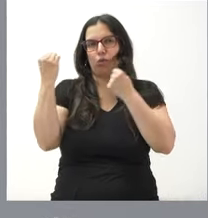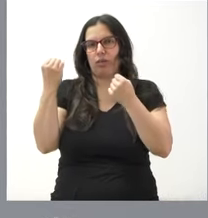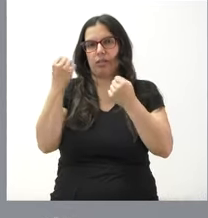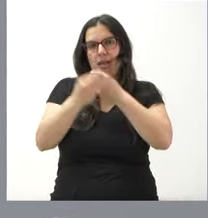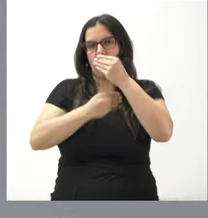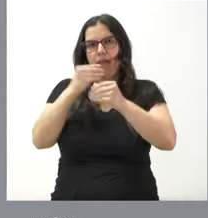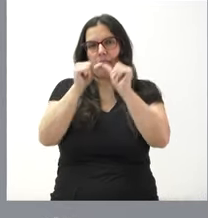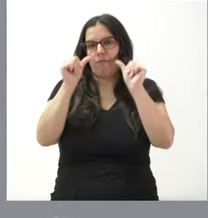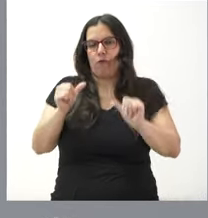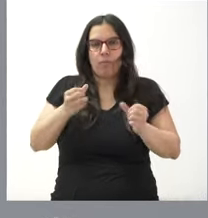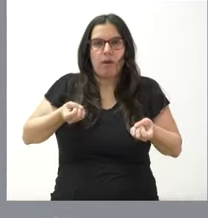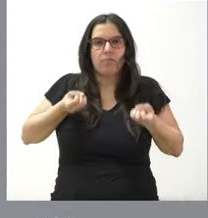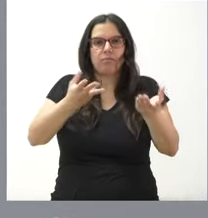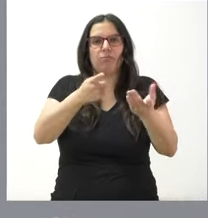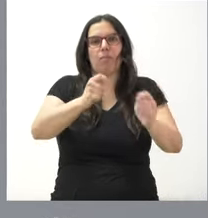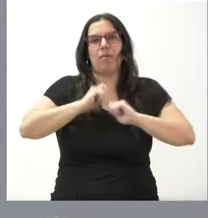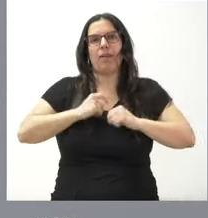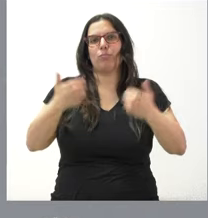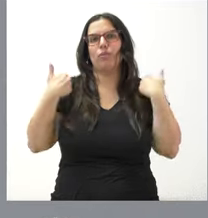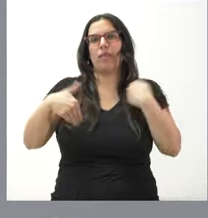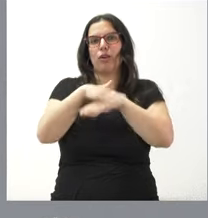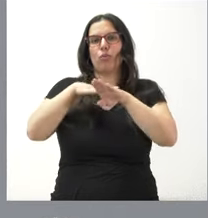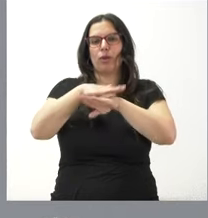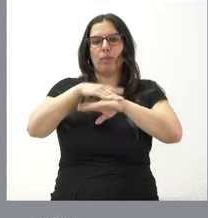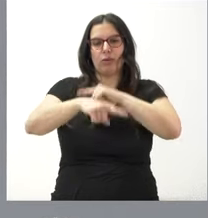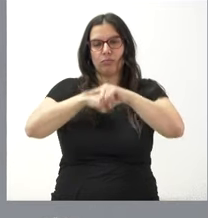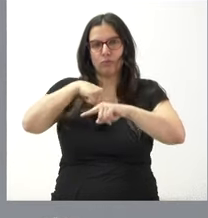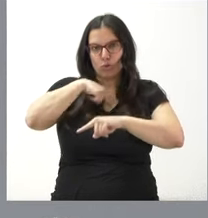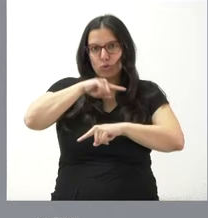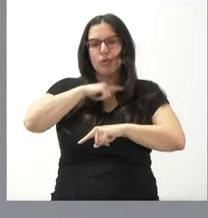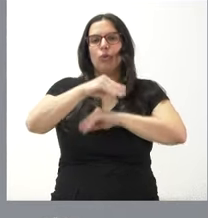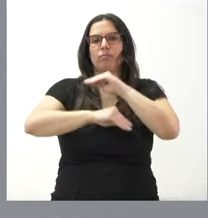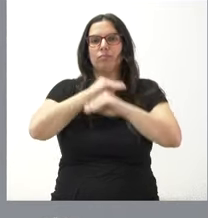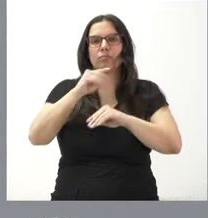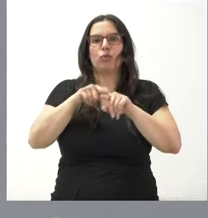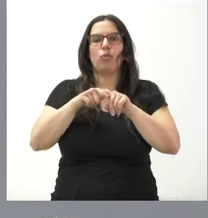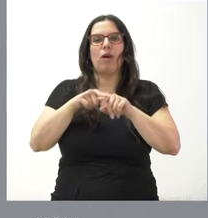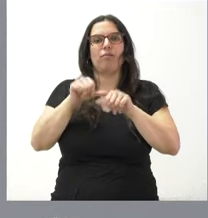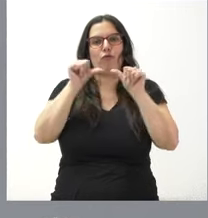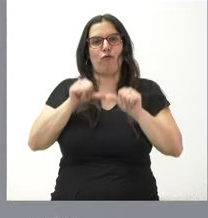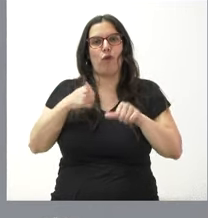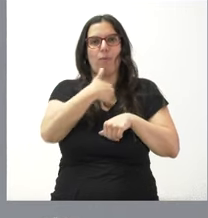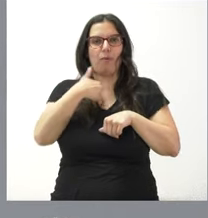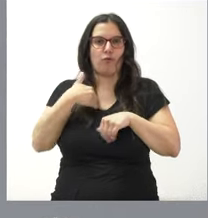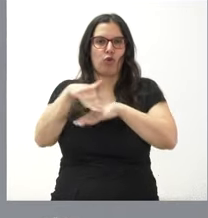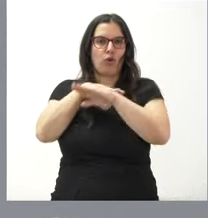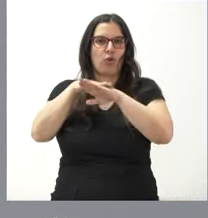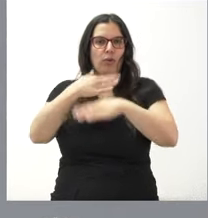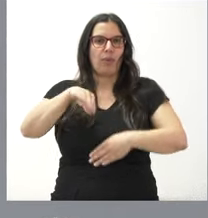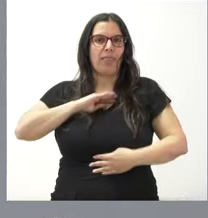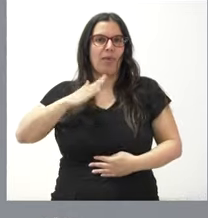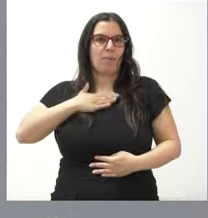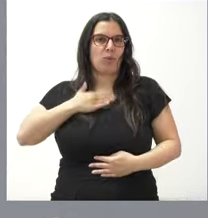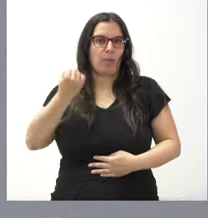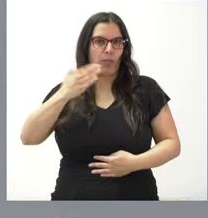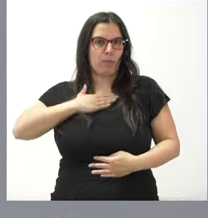los ciudadanos han dado la responsabilidad de gobierno para que ejerzamos nuestras posiciones desde el gobierno y por tanto desde nuestras capacidades y ahí no tengamos